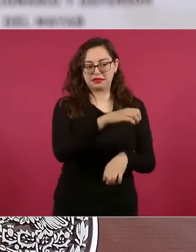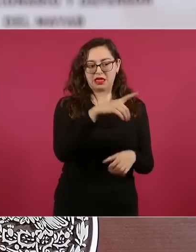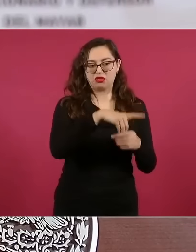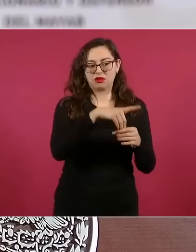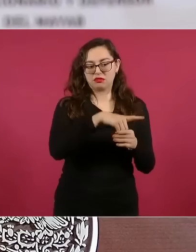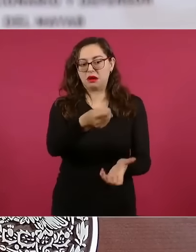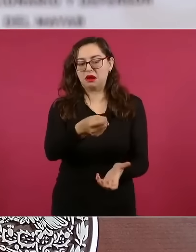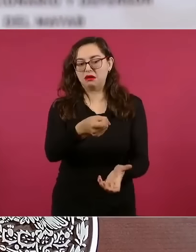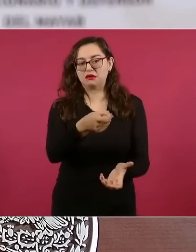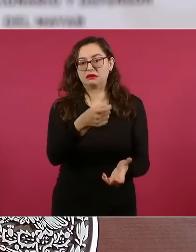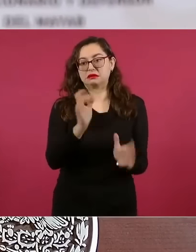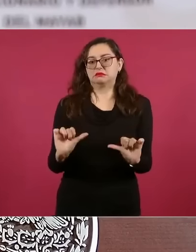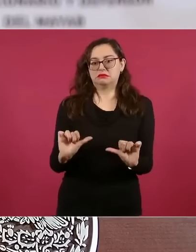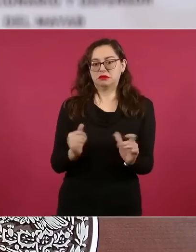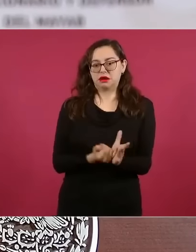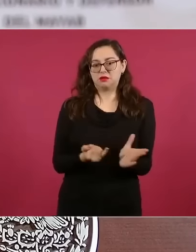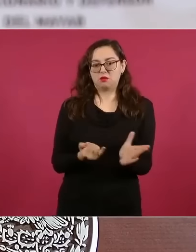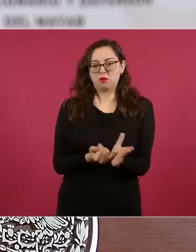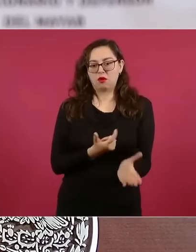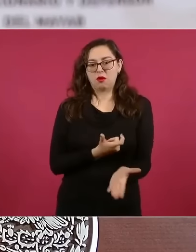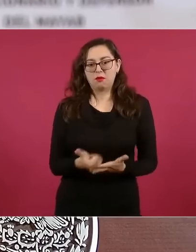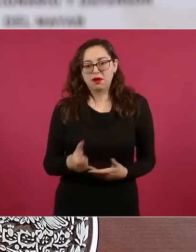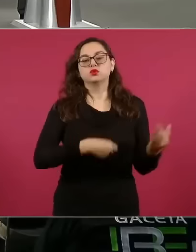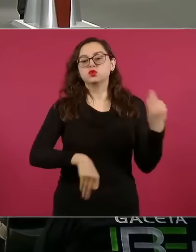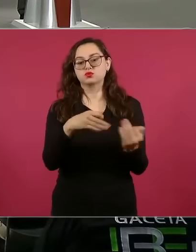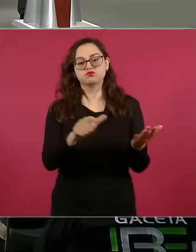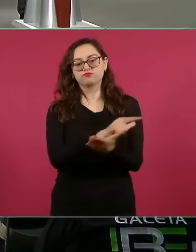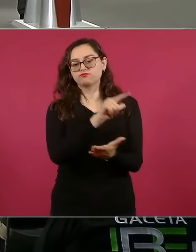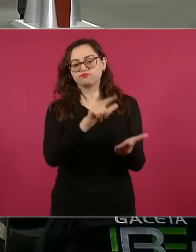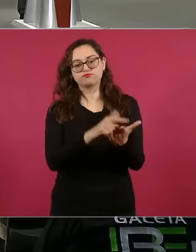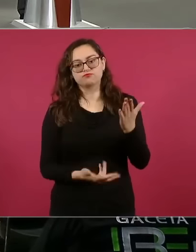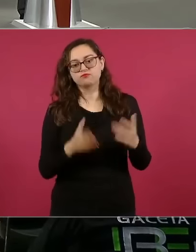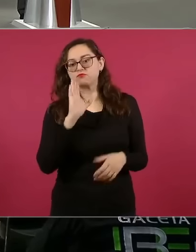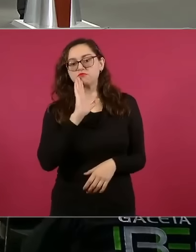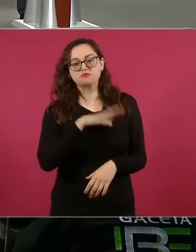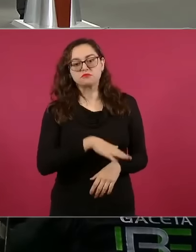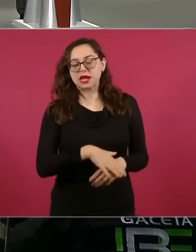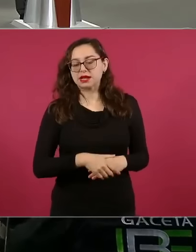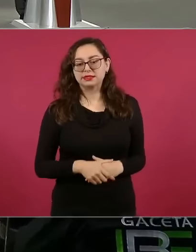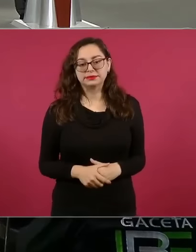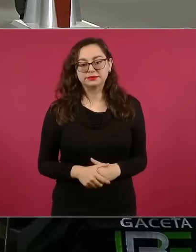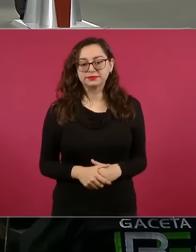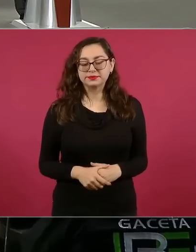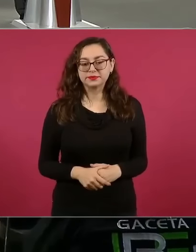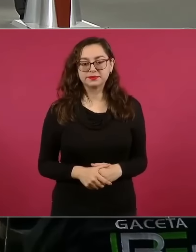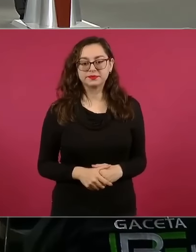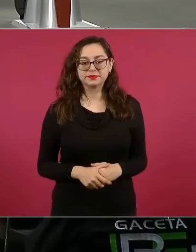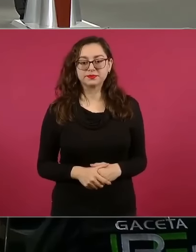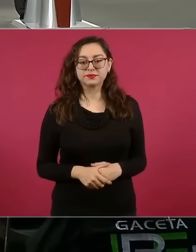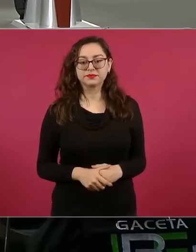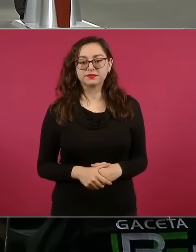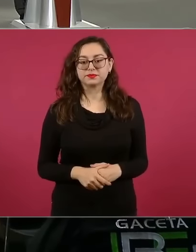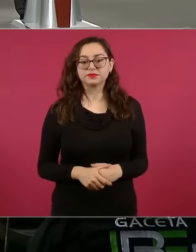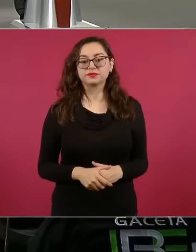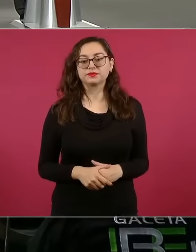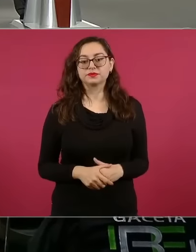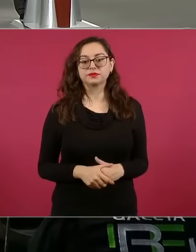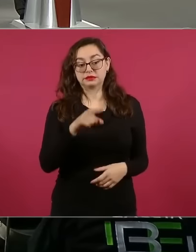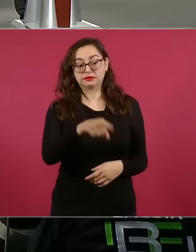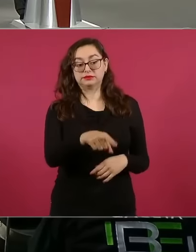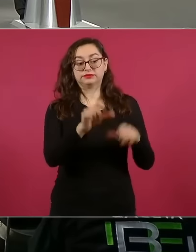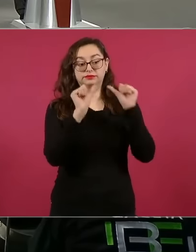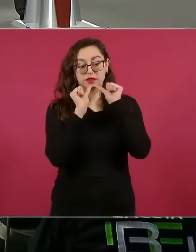vimos porque hay empresas que le transfirieron dinero